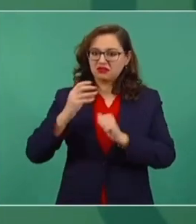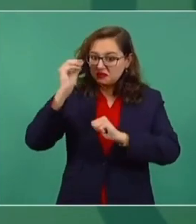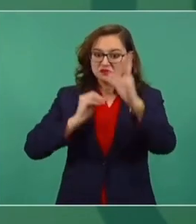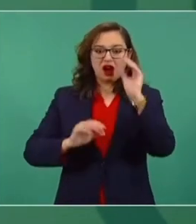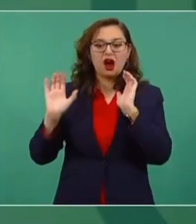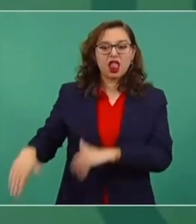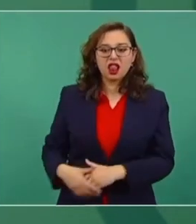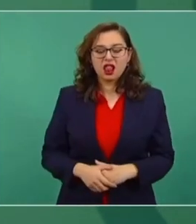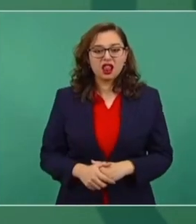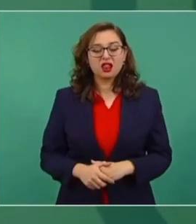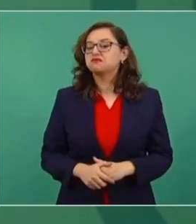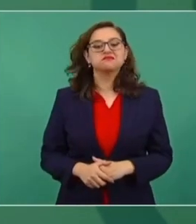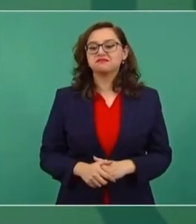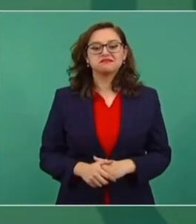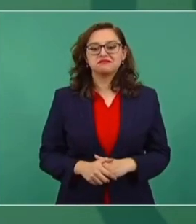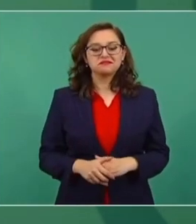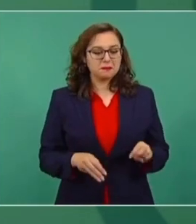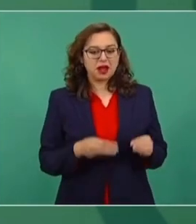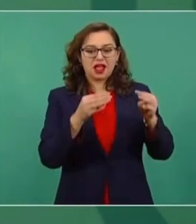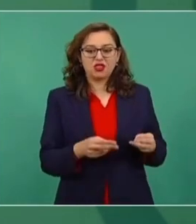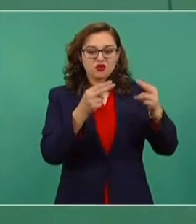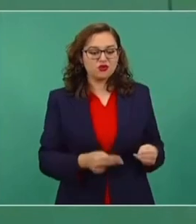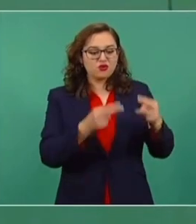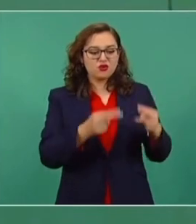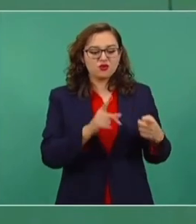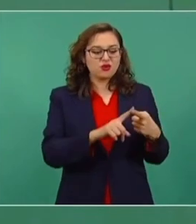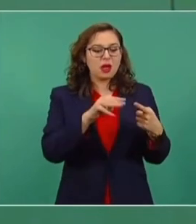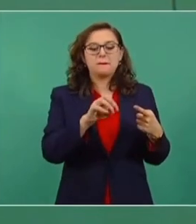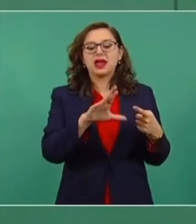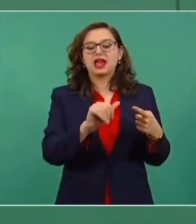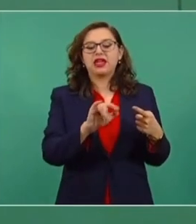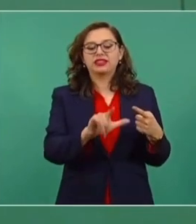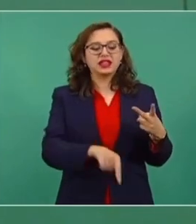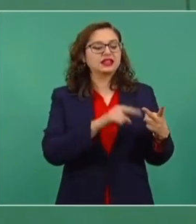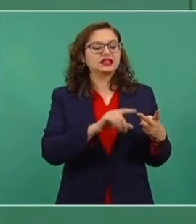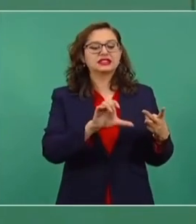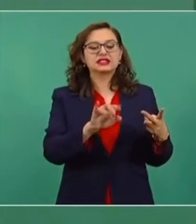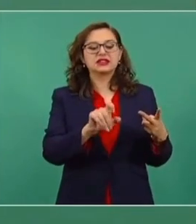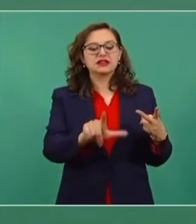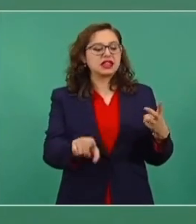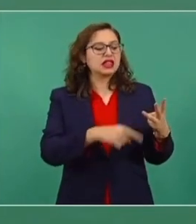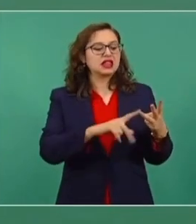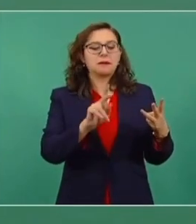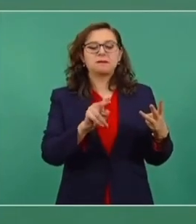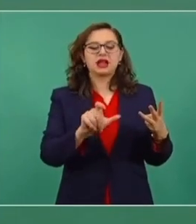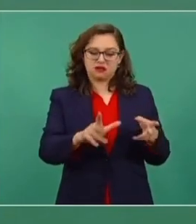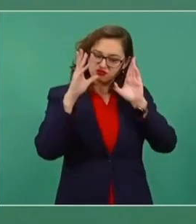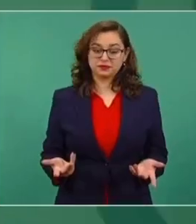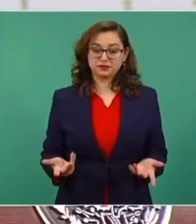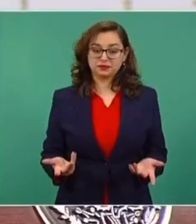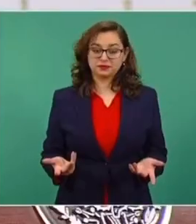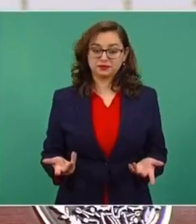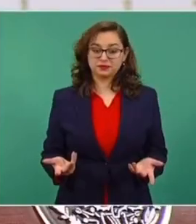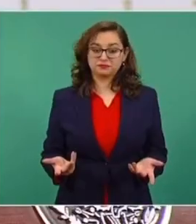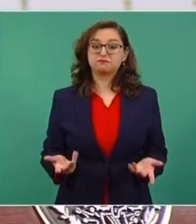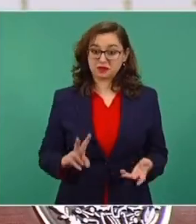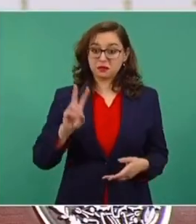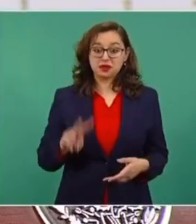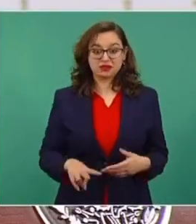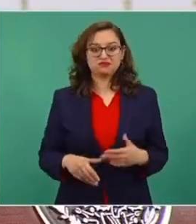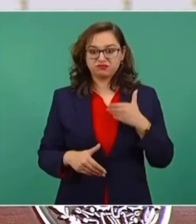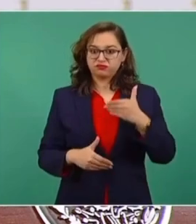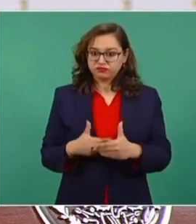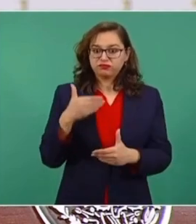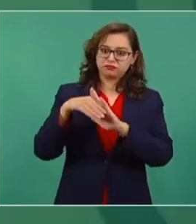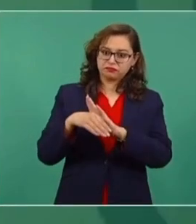mercantil, civil, penal, todo es esto. Fue un proceso de